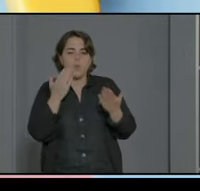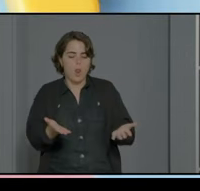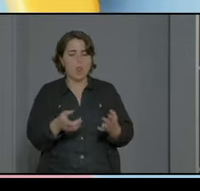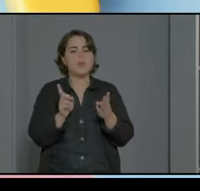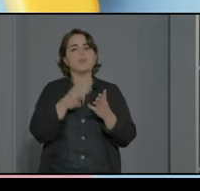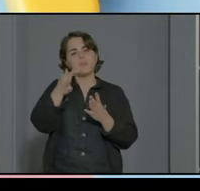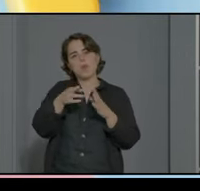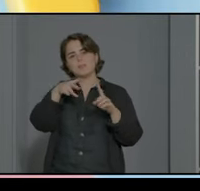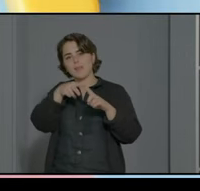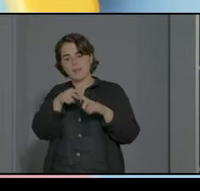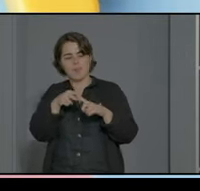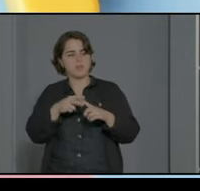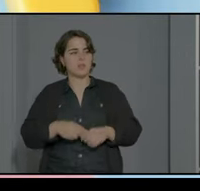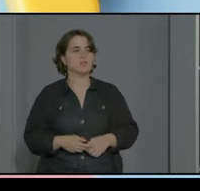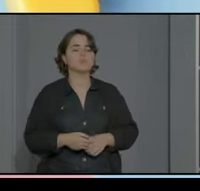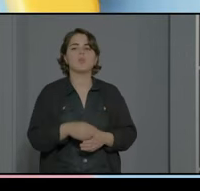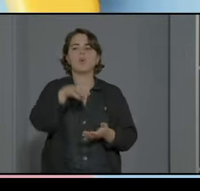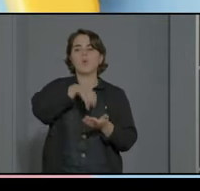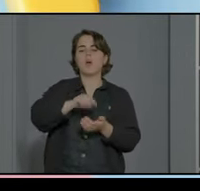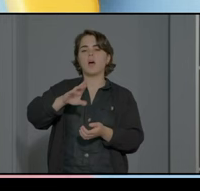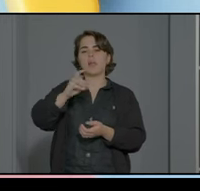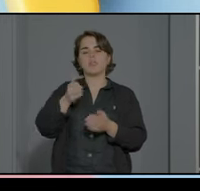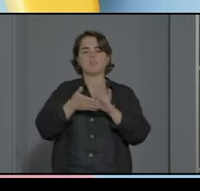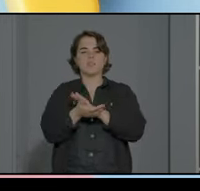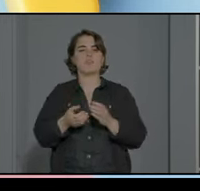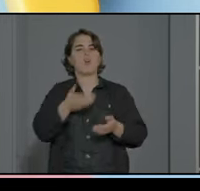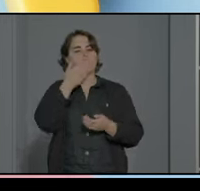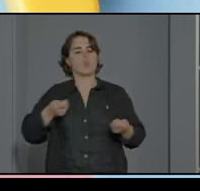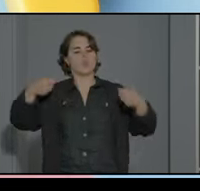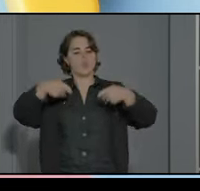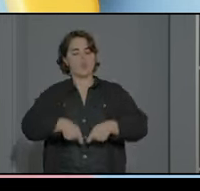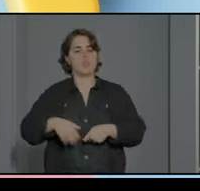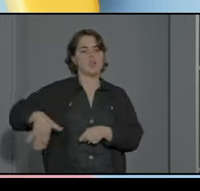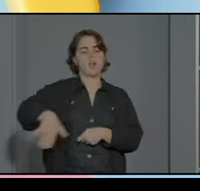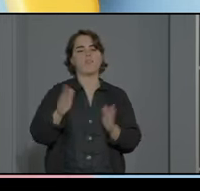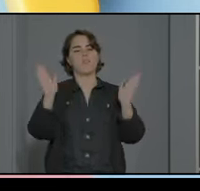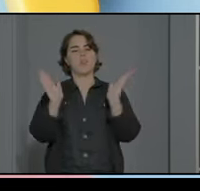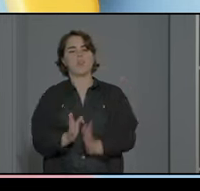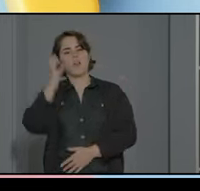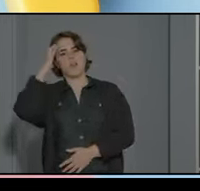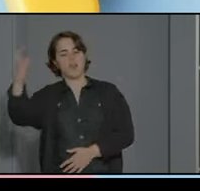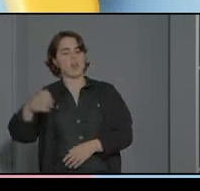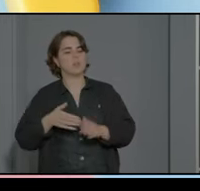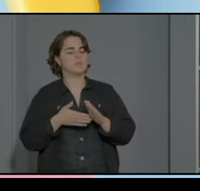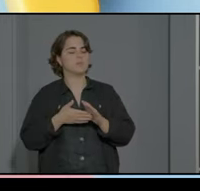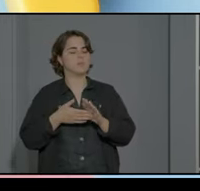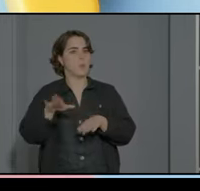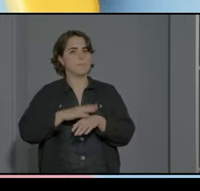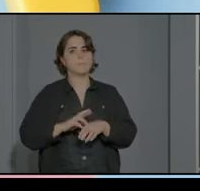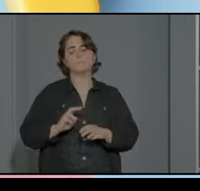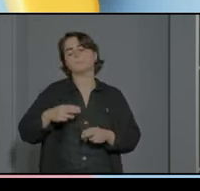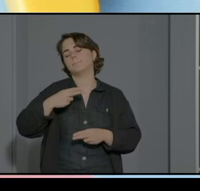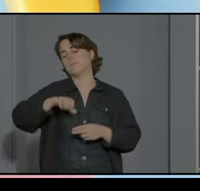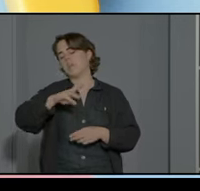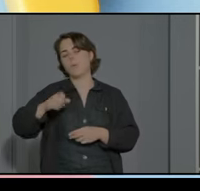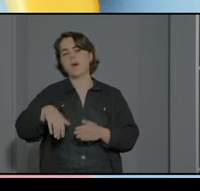vale nuestro Colegio Arcadia es un colegio concertado que está situado en Villanueva de la Cañada está situado en un entorno